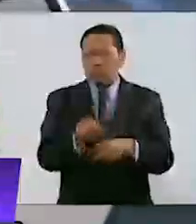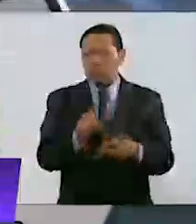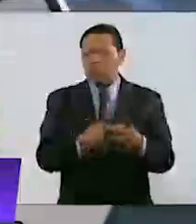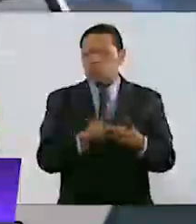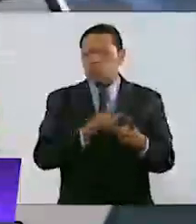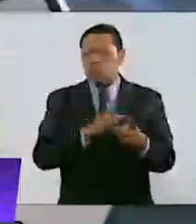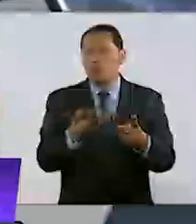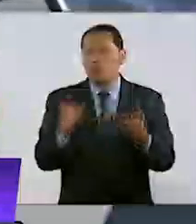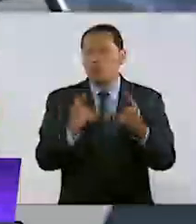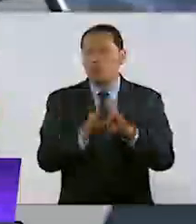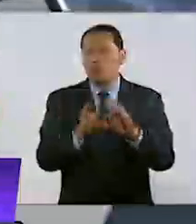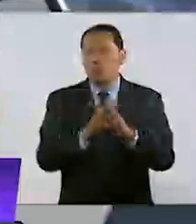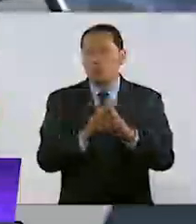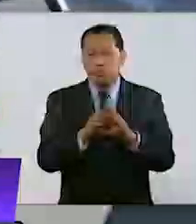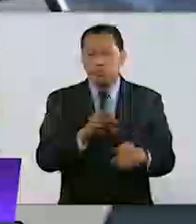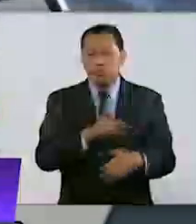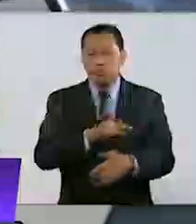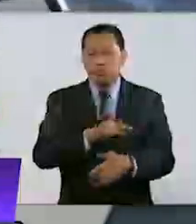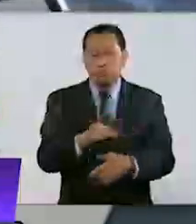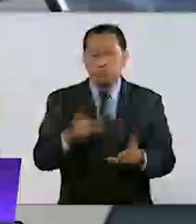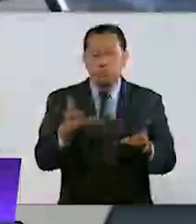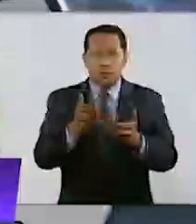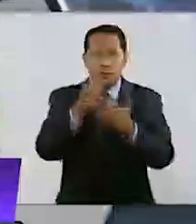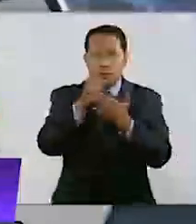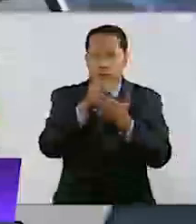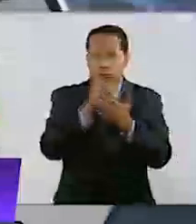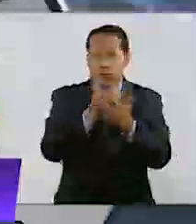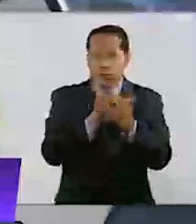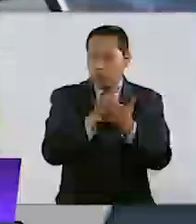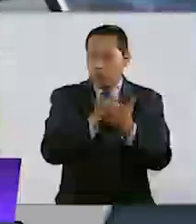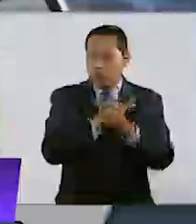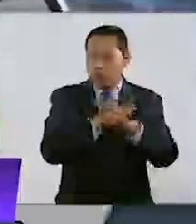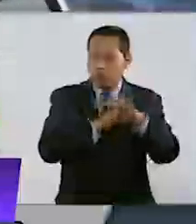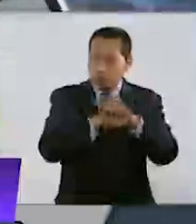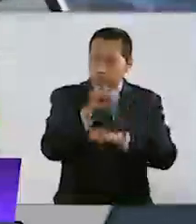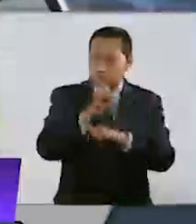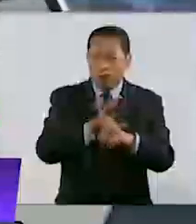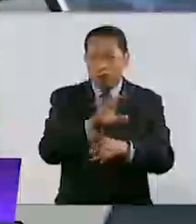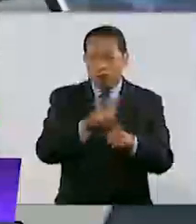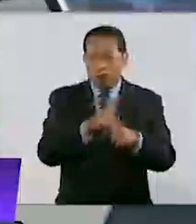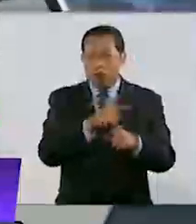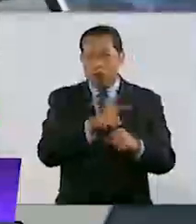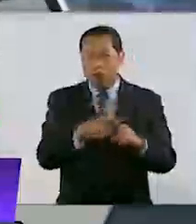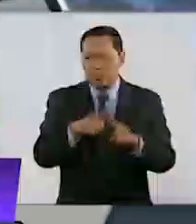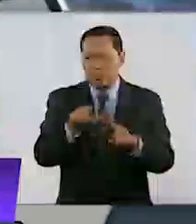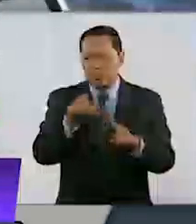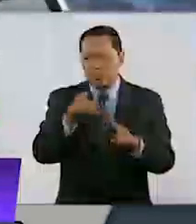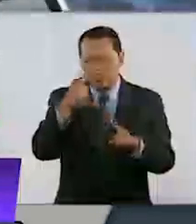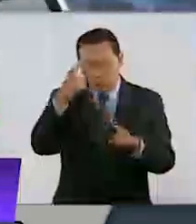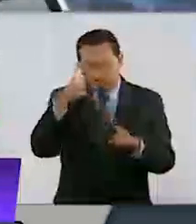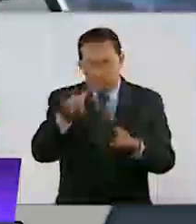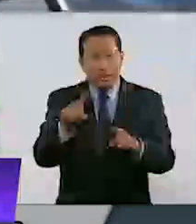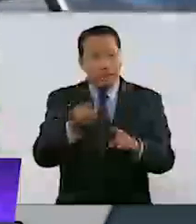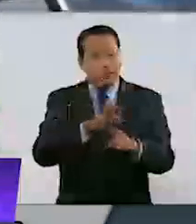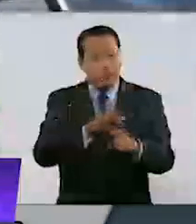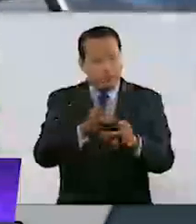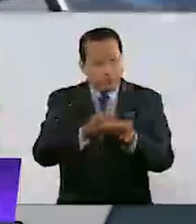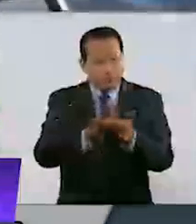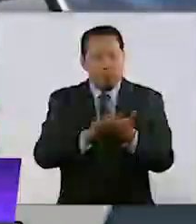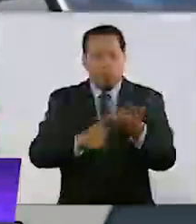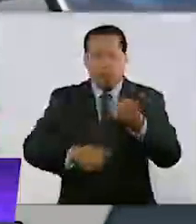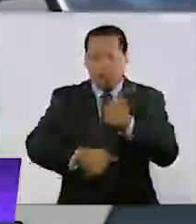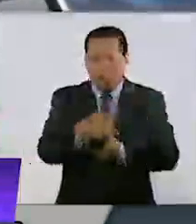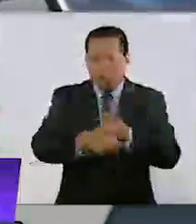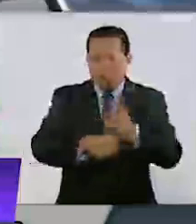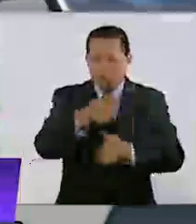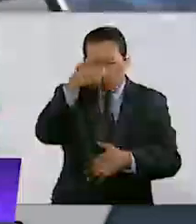podrían pensarse en líneas globales estatales que permitieran condiciones de competencia a la